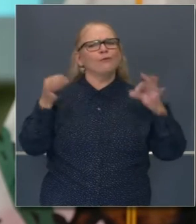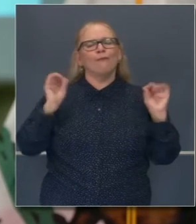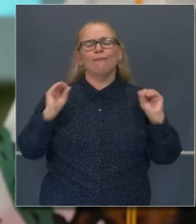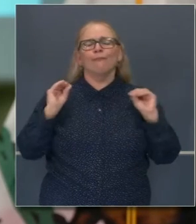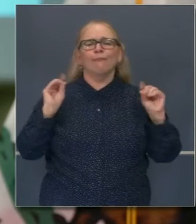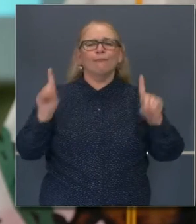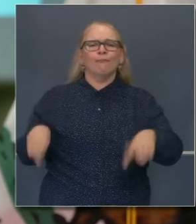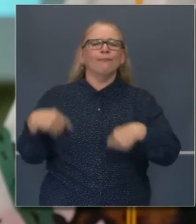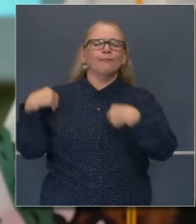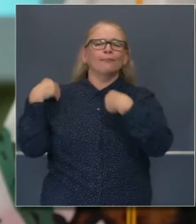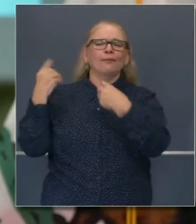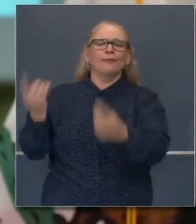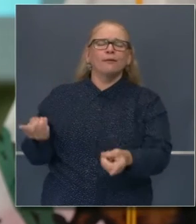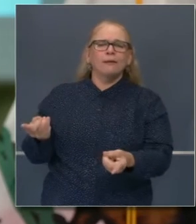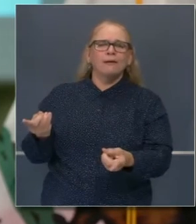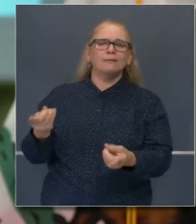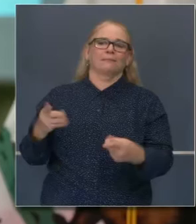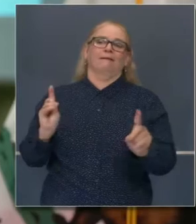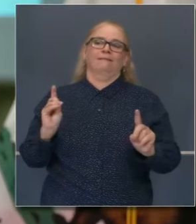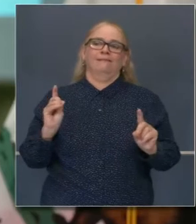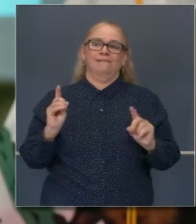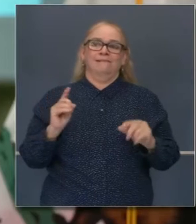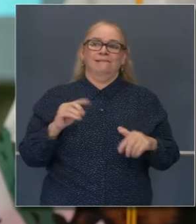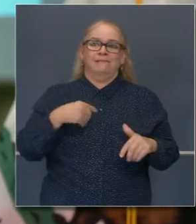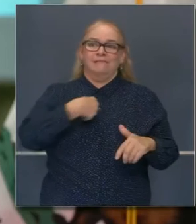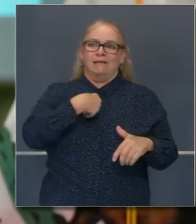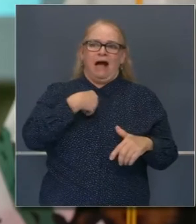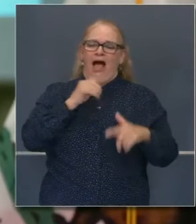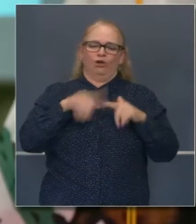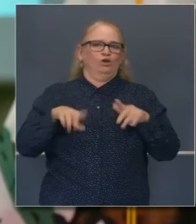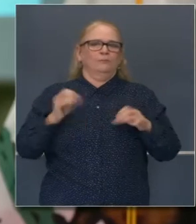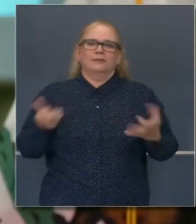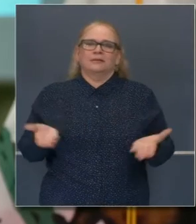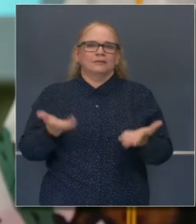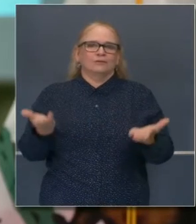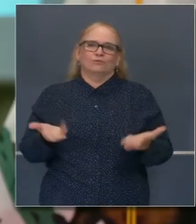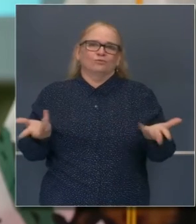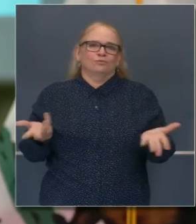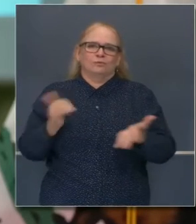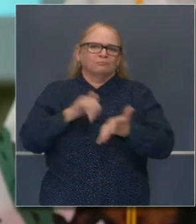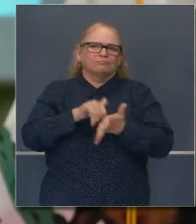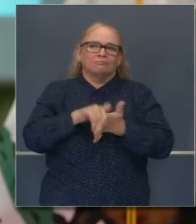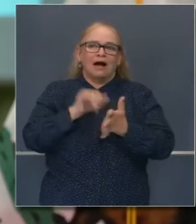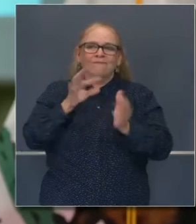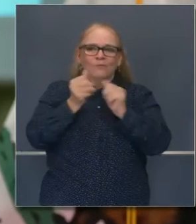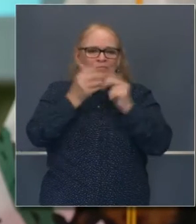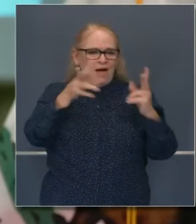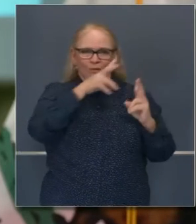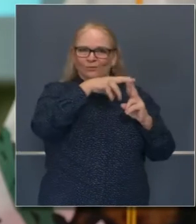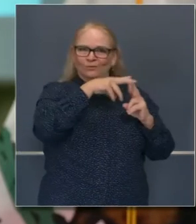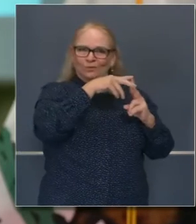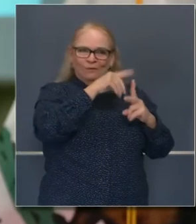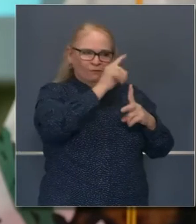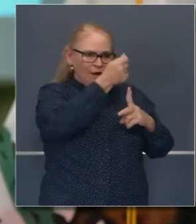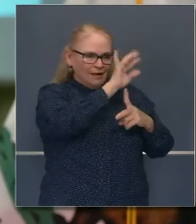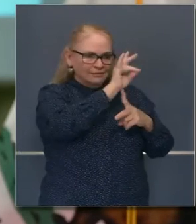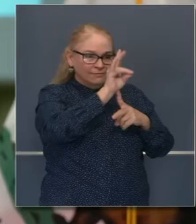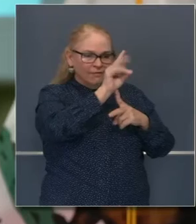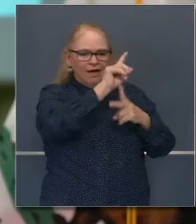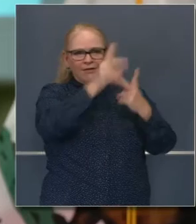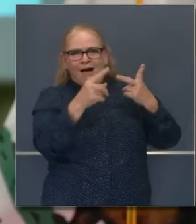Y no estaría yo aquí hoy sin el apoyo y tutelaje de esos dos caballeros